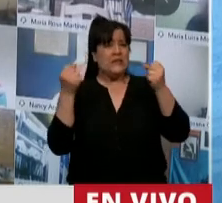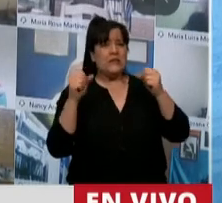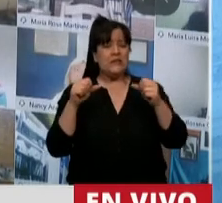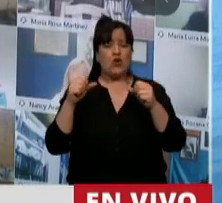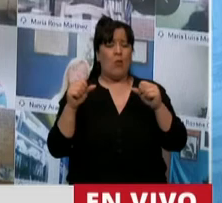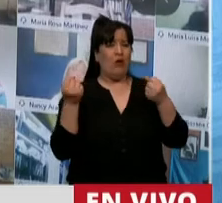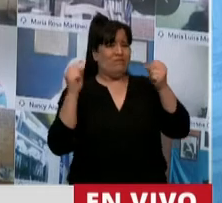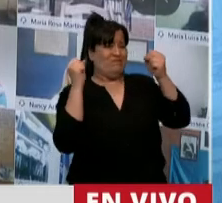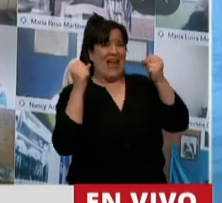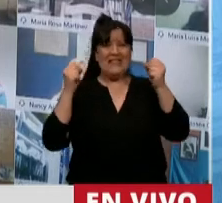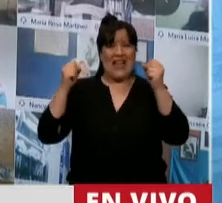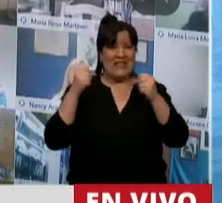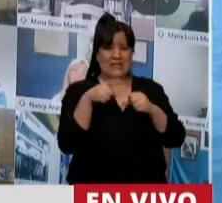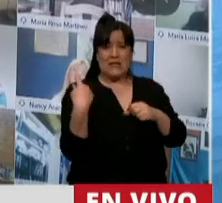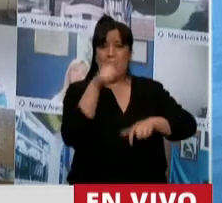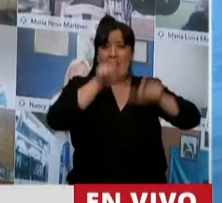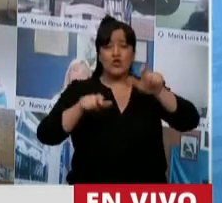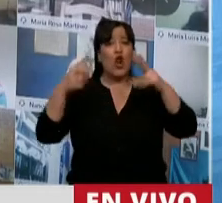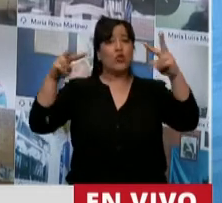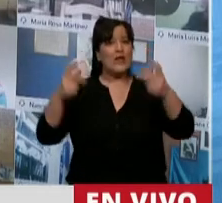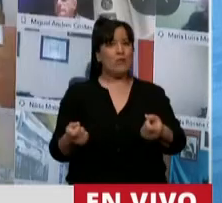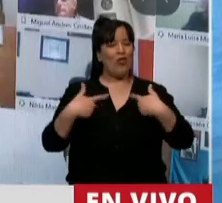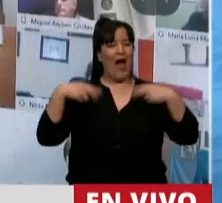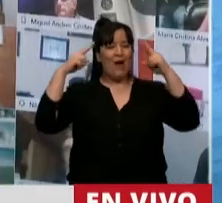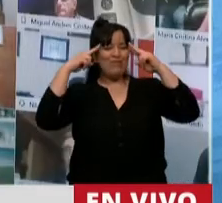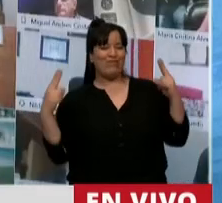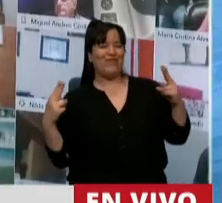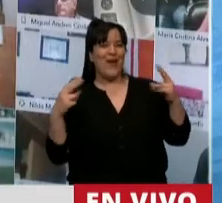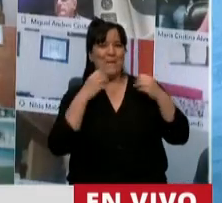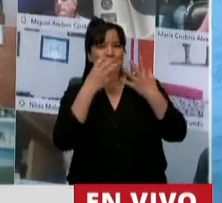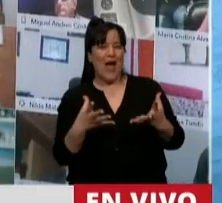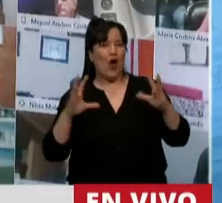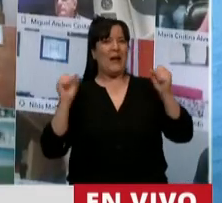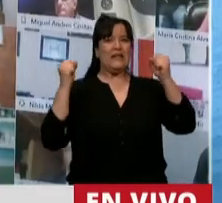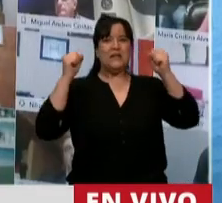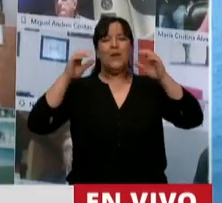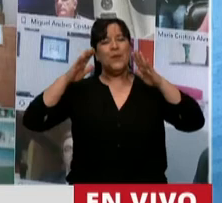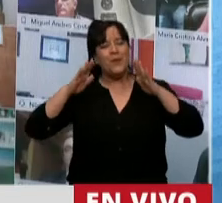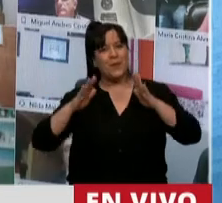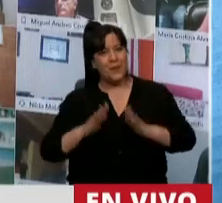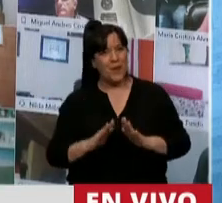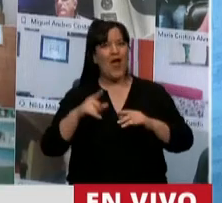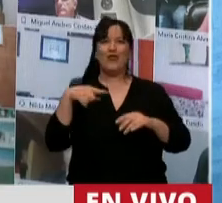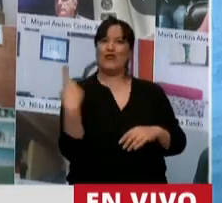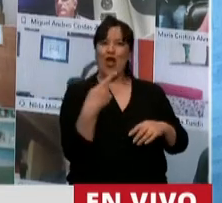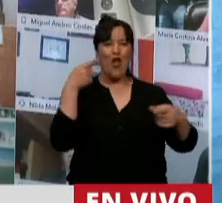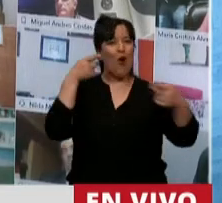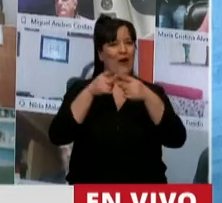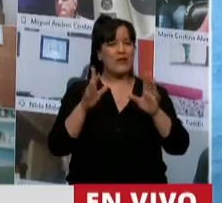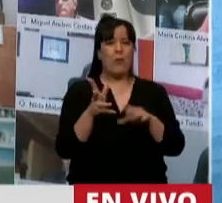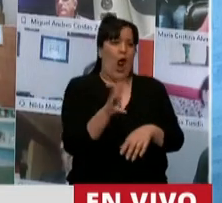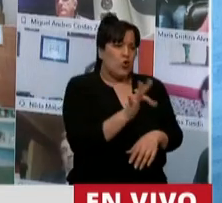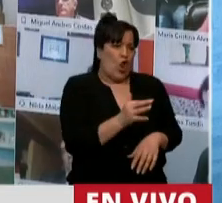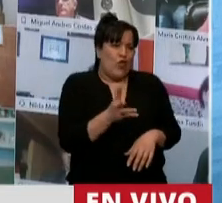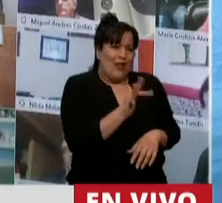la verdad el turismo ayuda muchísimo a descomprimir eso y realmente es un objetivo que todos nos fijamos para salir de nuestra rutina